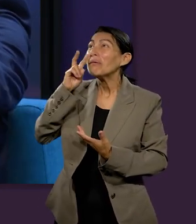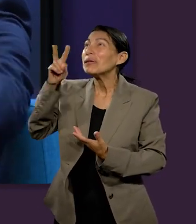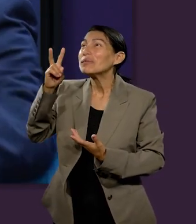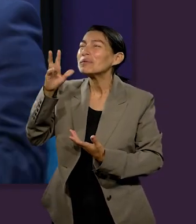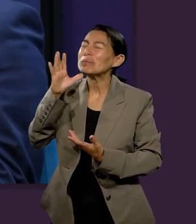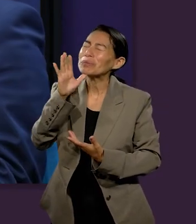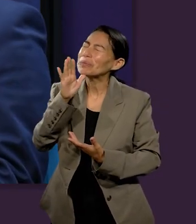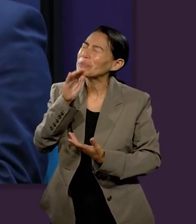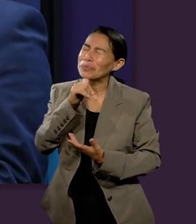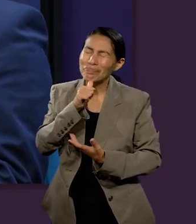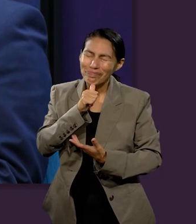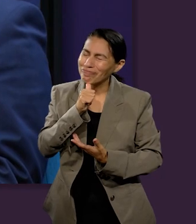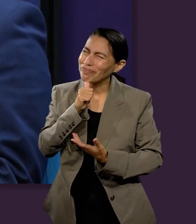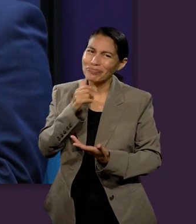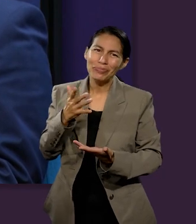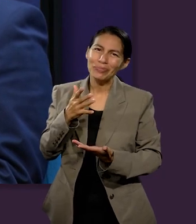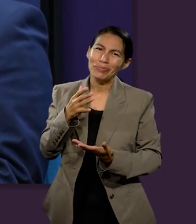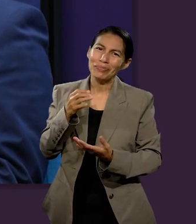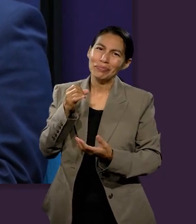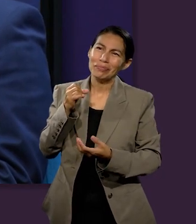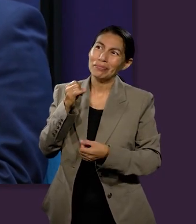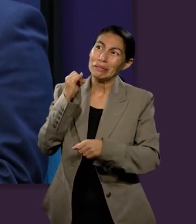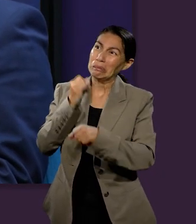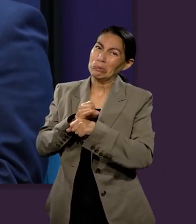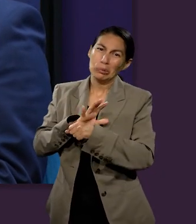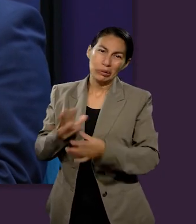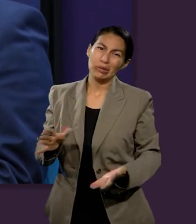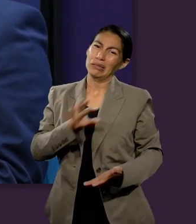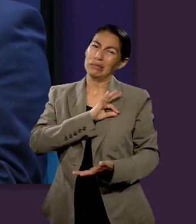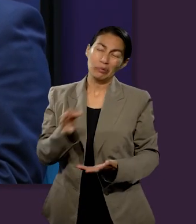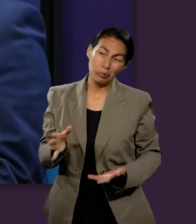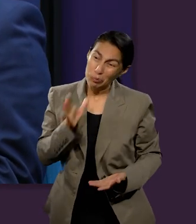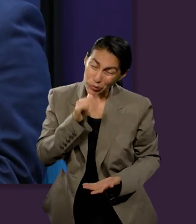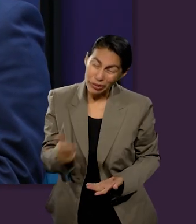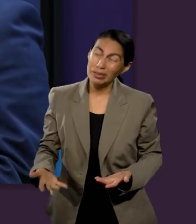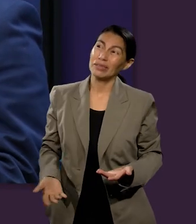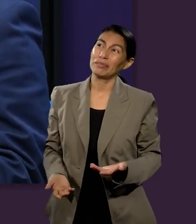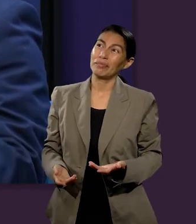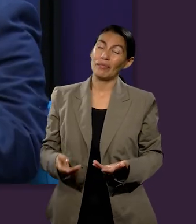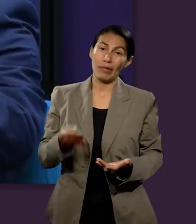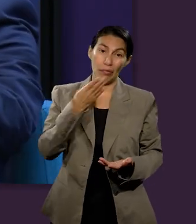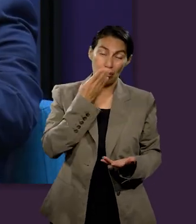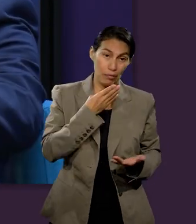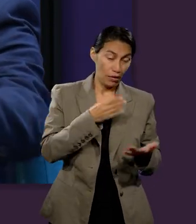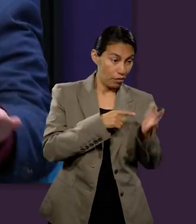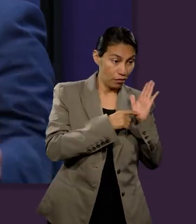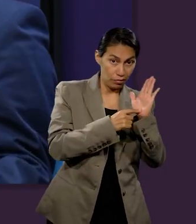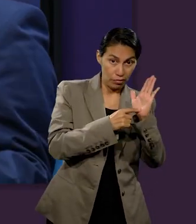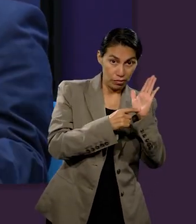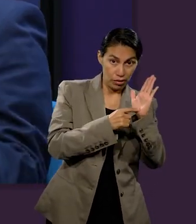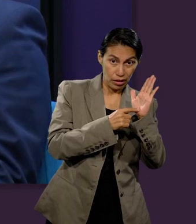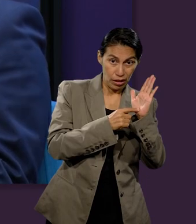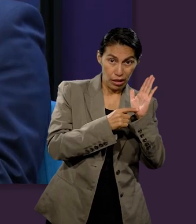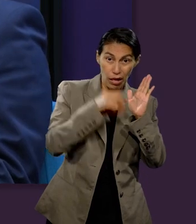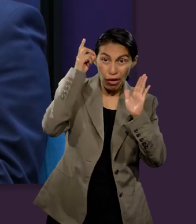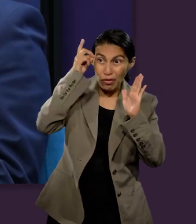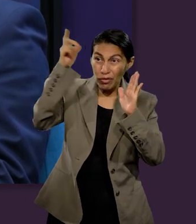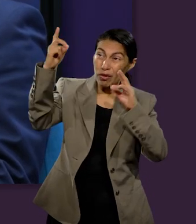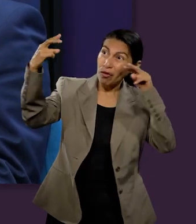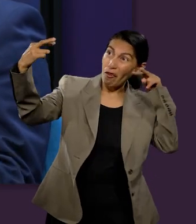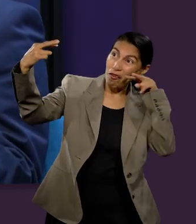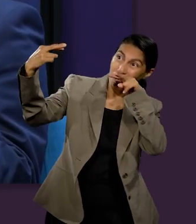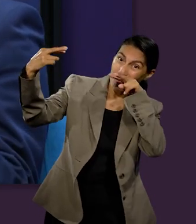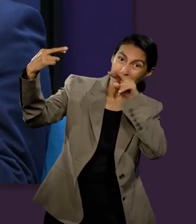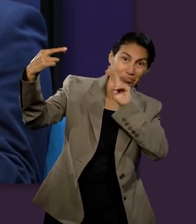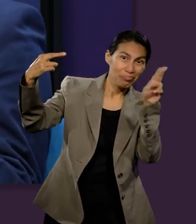ahora, desde ese mundo, pareciera imposible ver a Dios. Y en cuanto a los seres humanos que vivimos en la